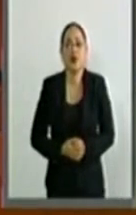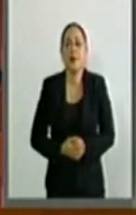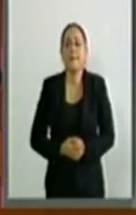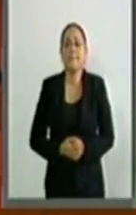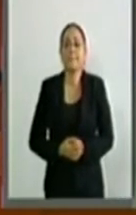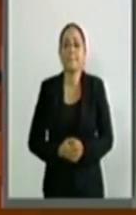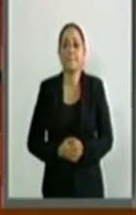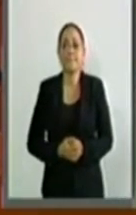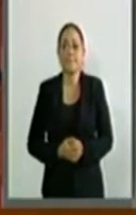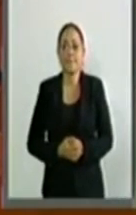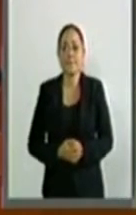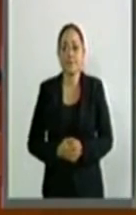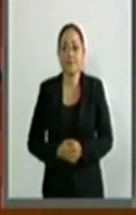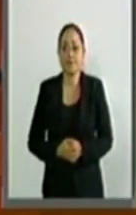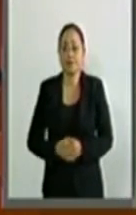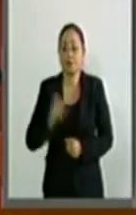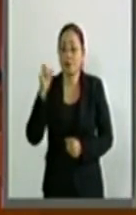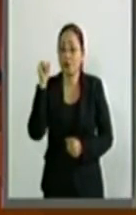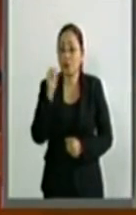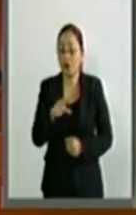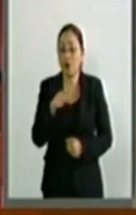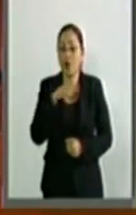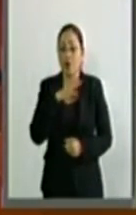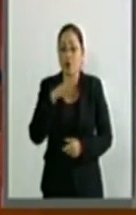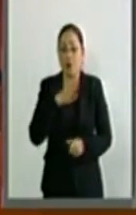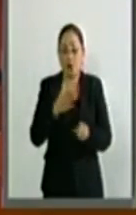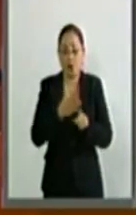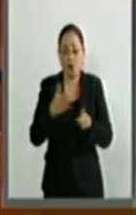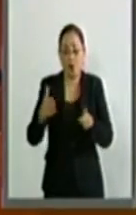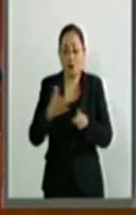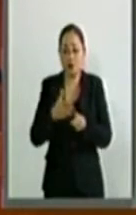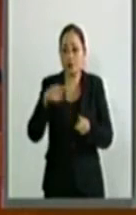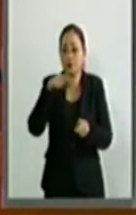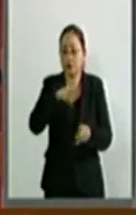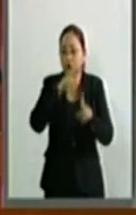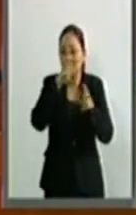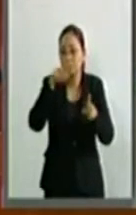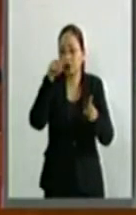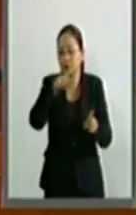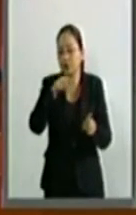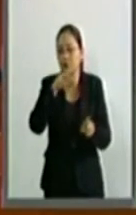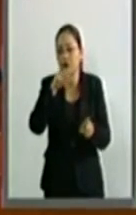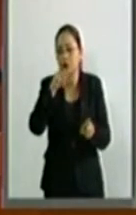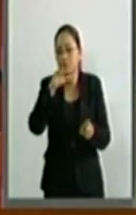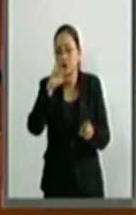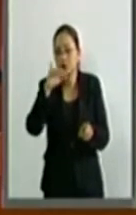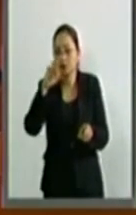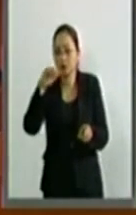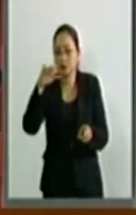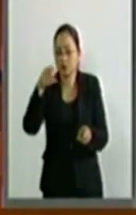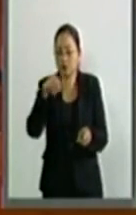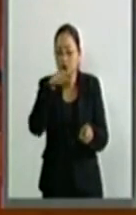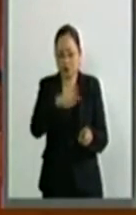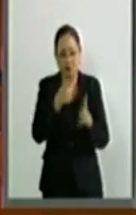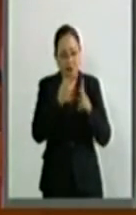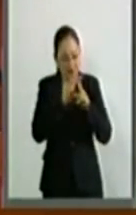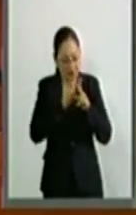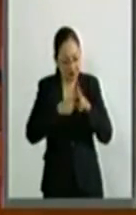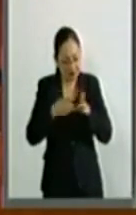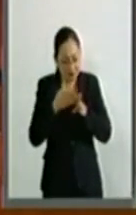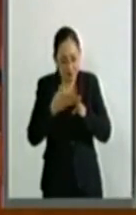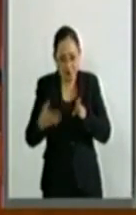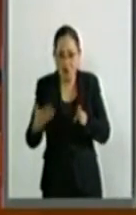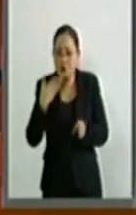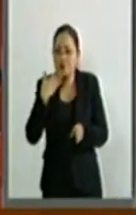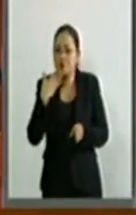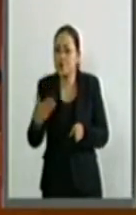También el llamado siglo del Pacífico ha iniciado con gran dinamismo y a